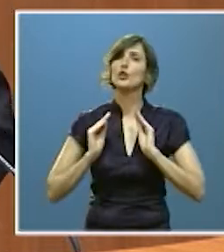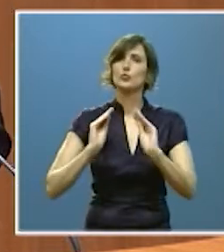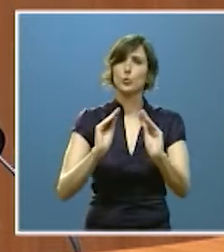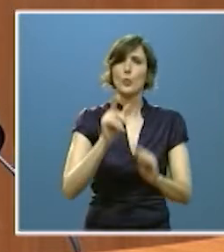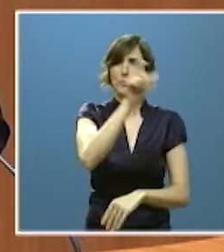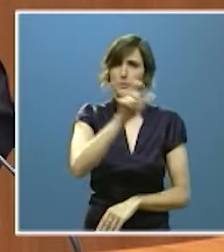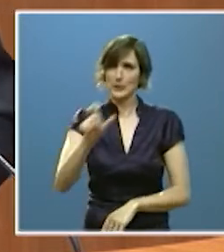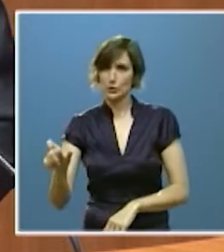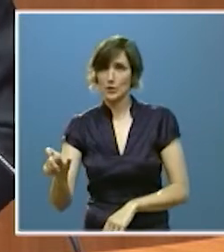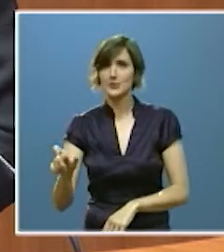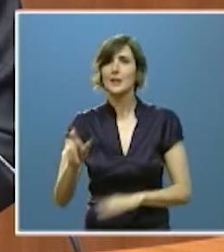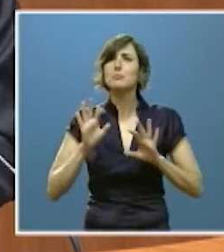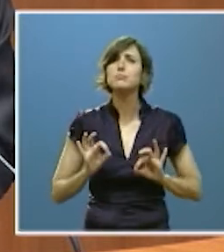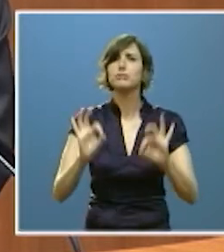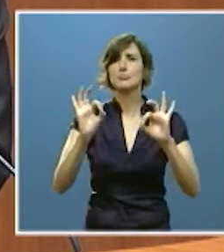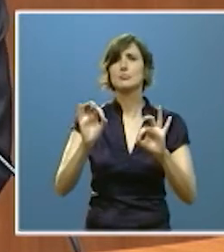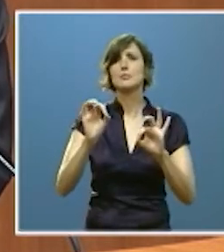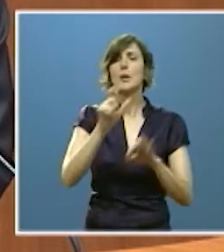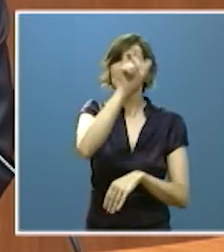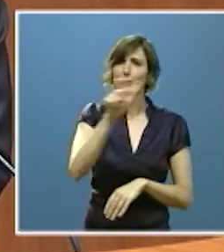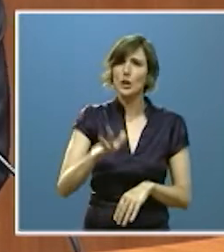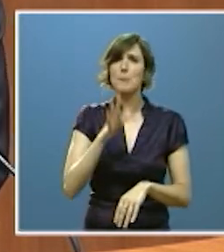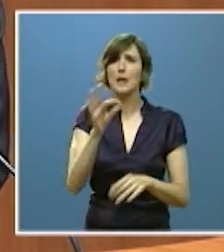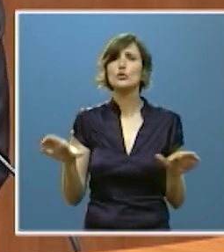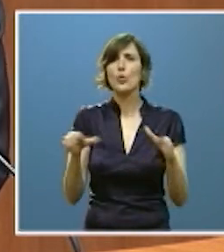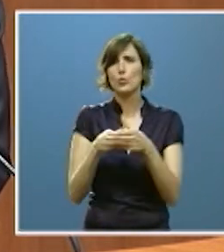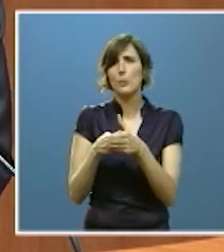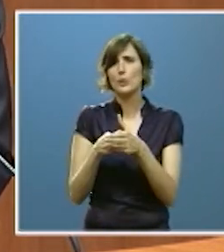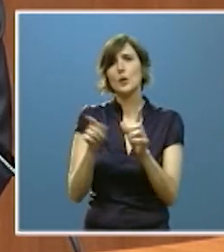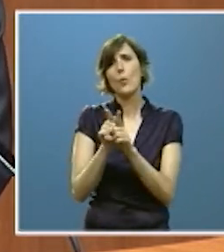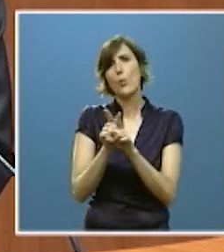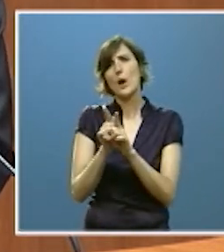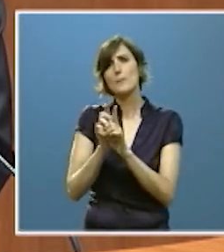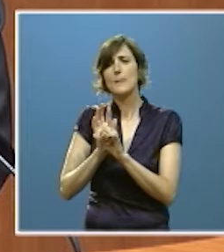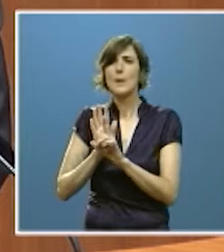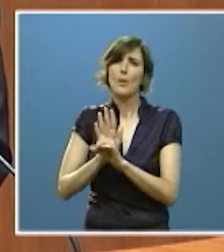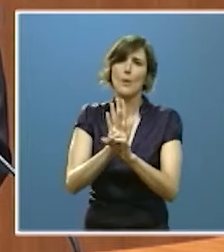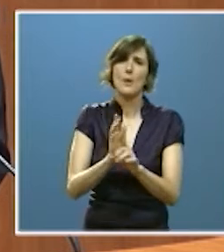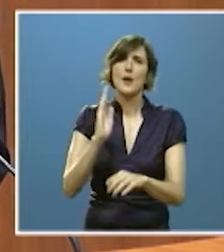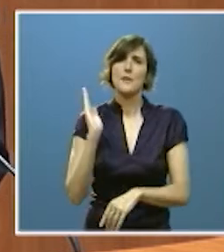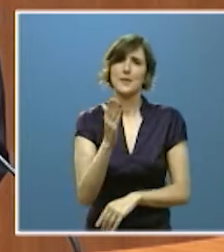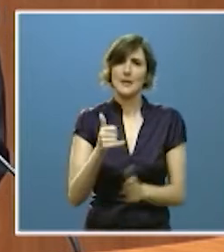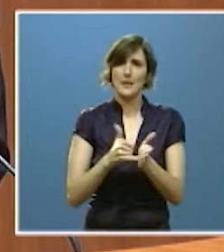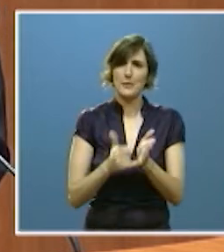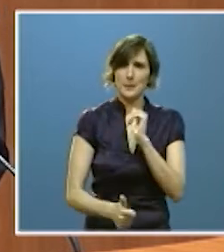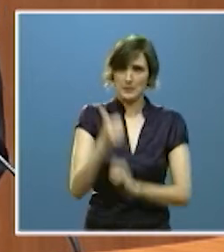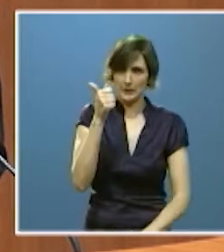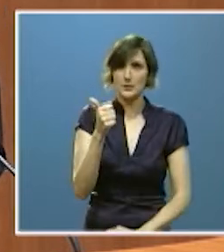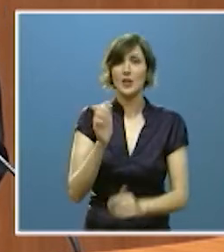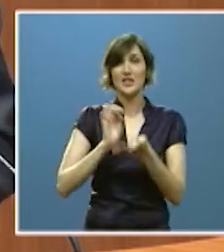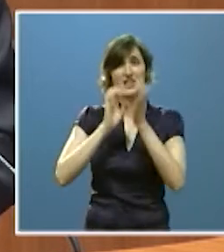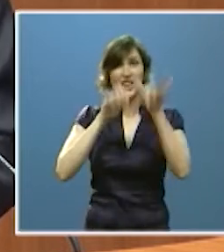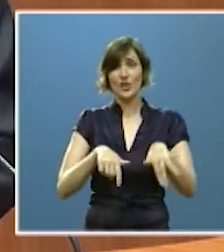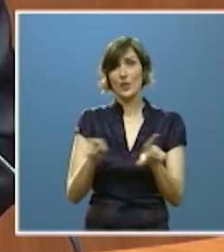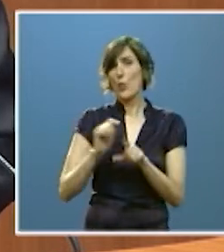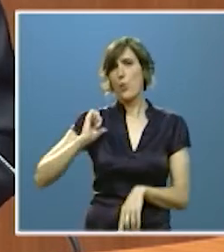muy especialmente de las personas y los colectivos más desfavorecidos Castilla y León no es una de las comunidades más